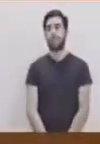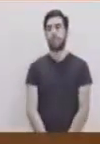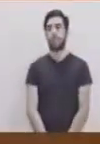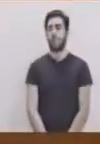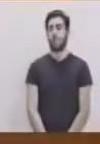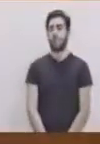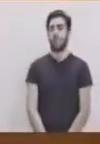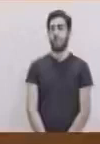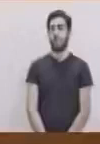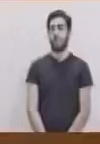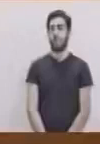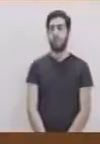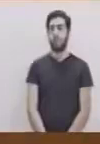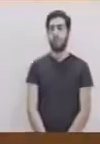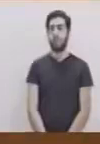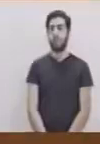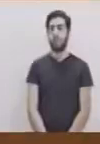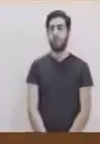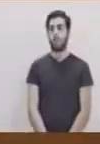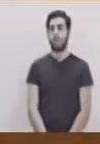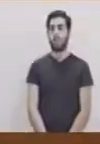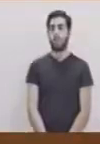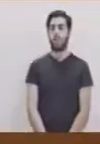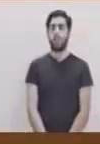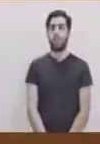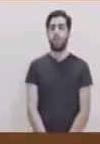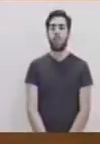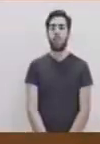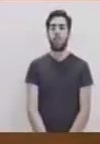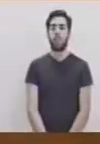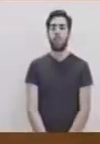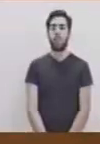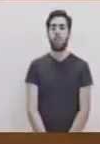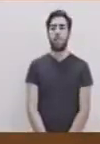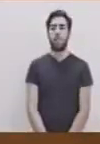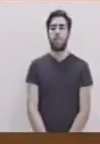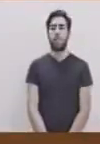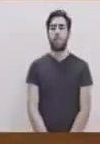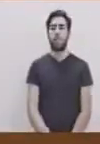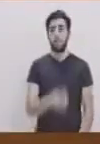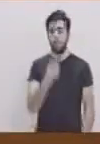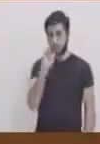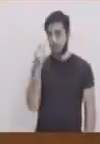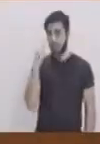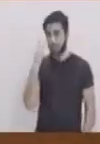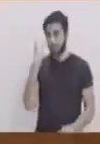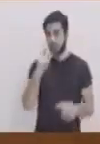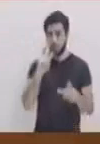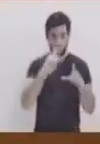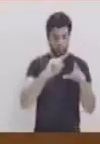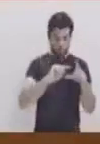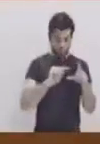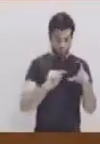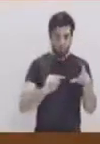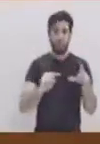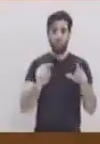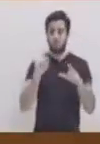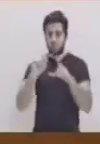fuerte a la orilla y al extremo suave fuerte a la orilla